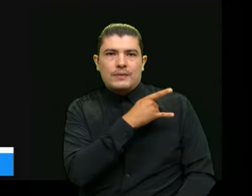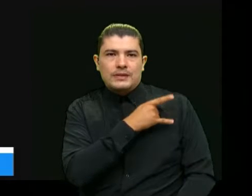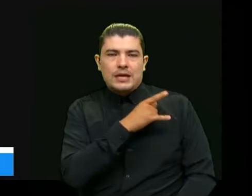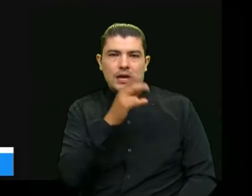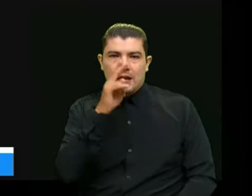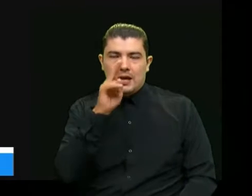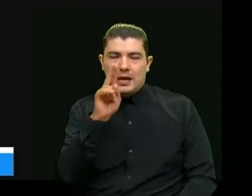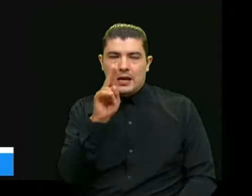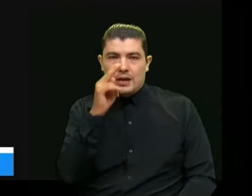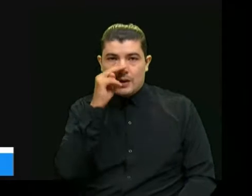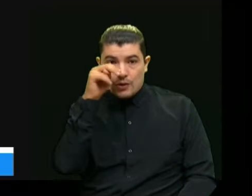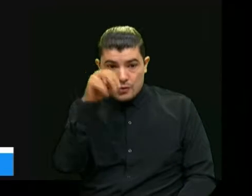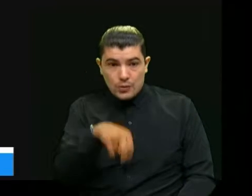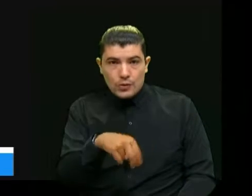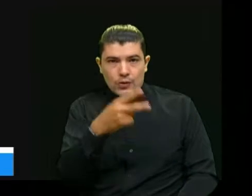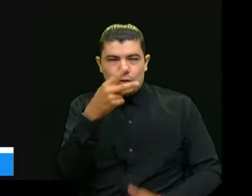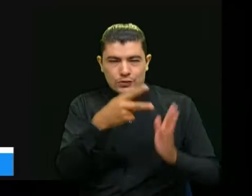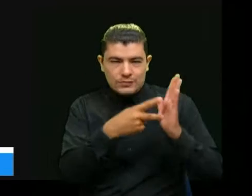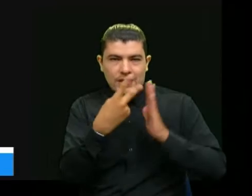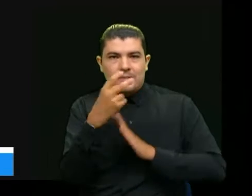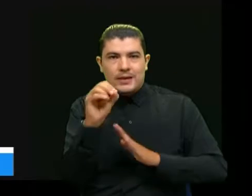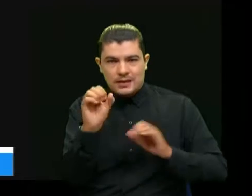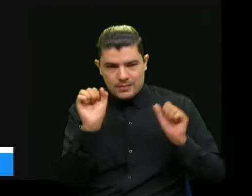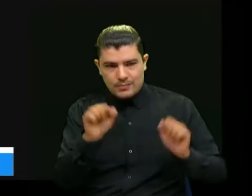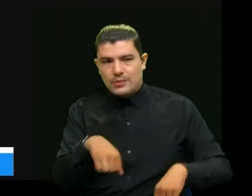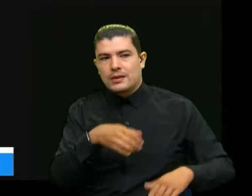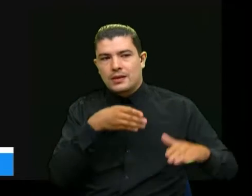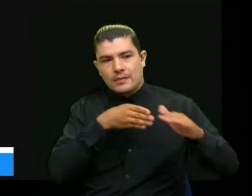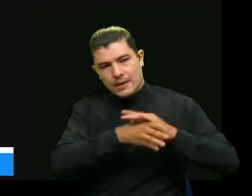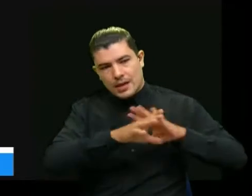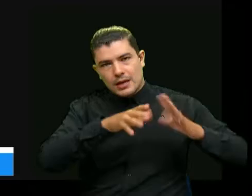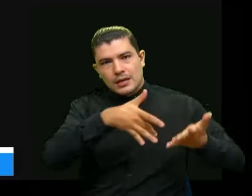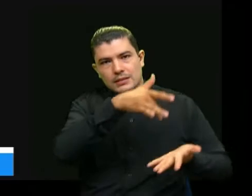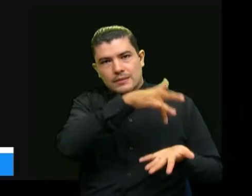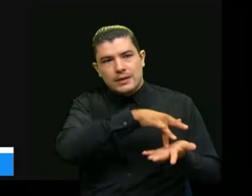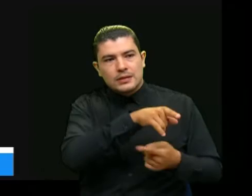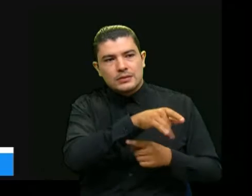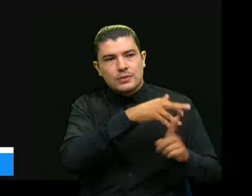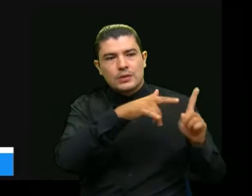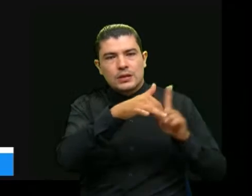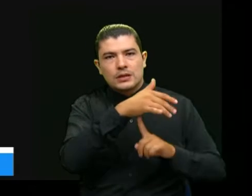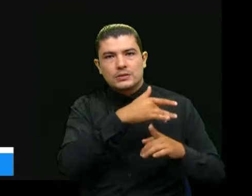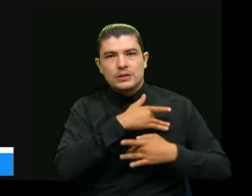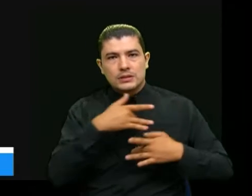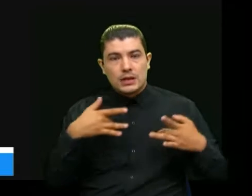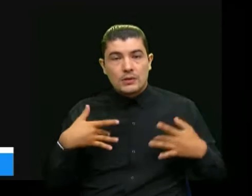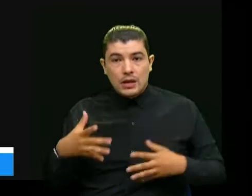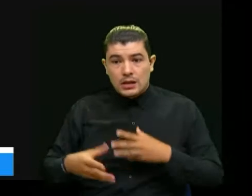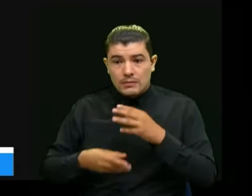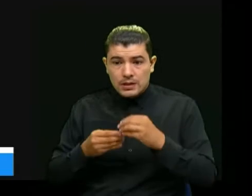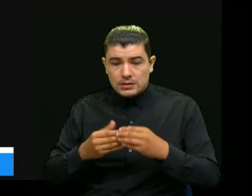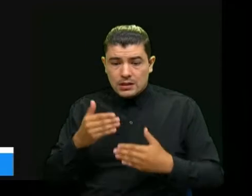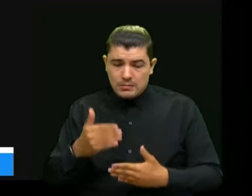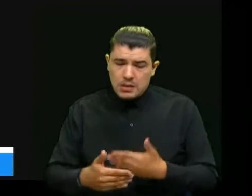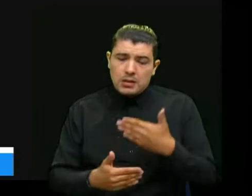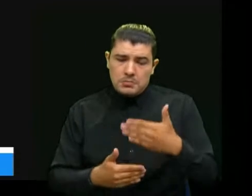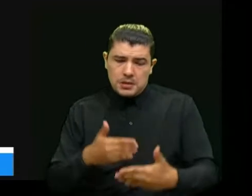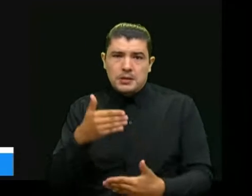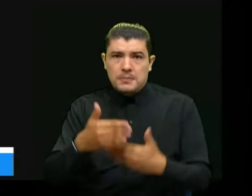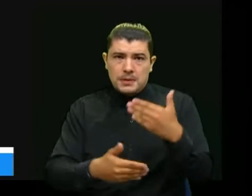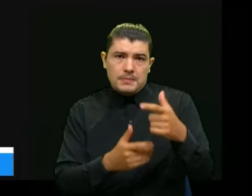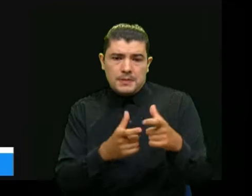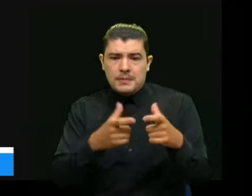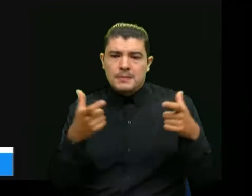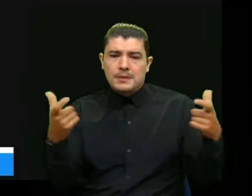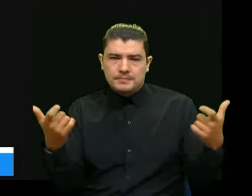retomar algún trabajo presencial en laboratorios de la Facultad de Salud y poco a poco fuimos creciendo